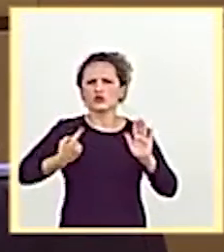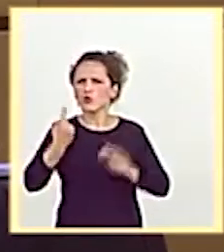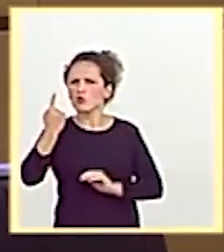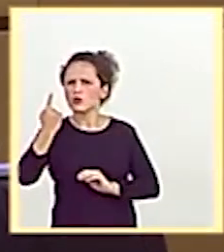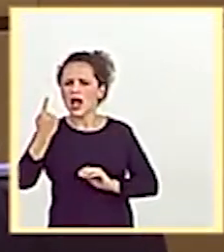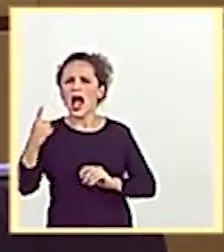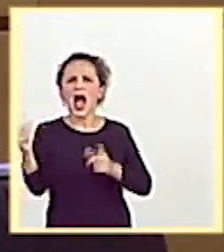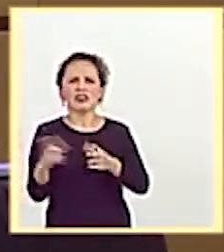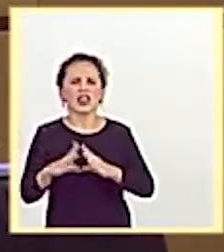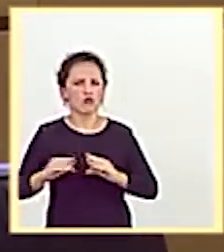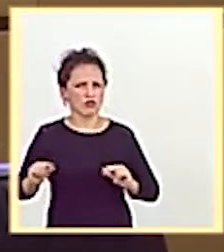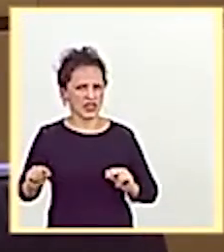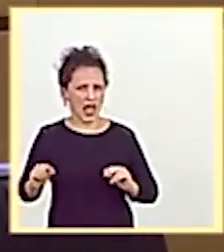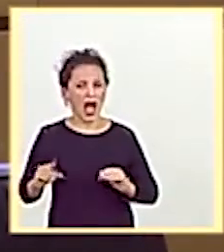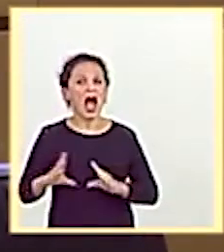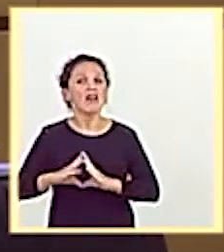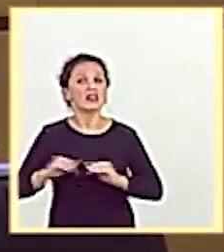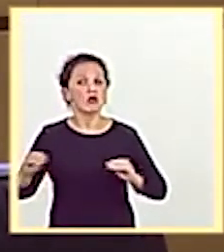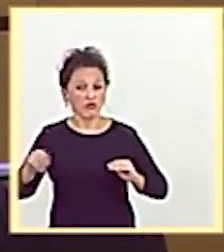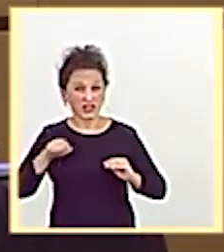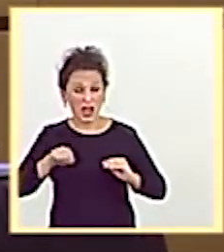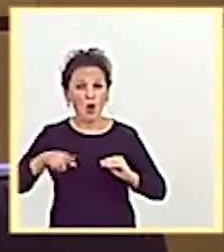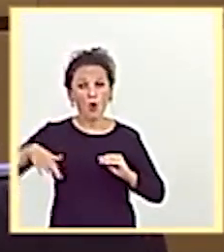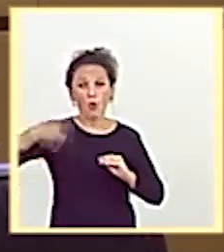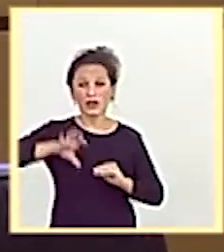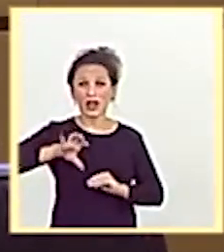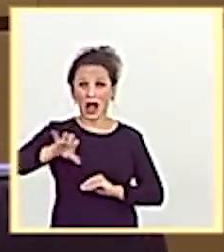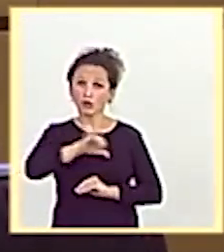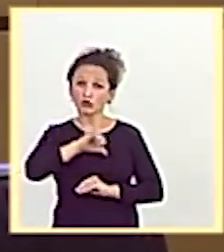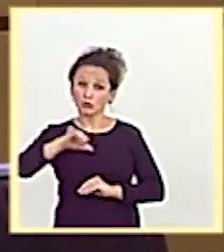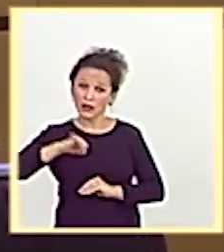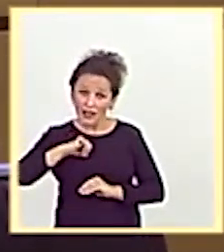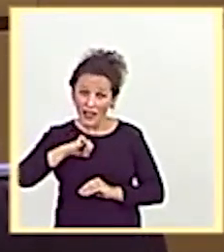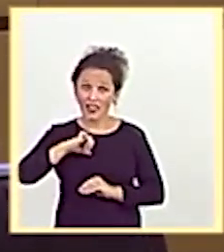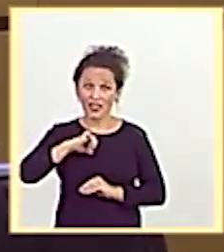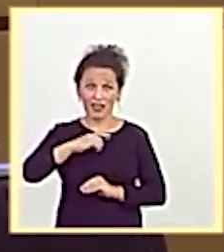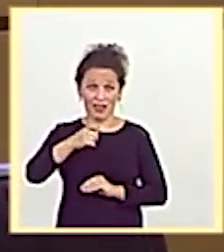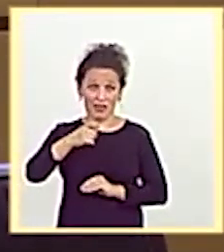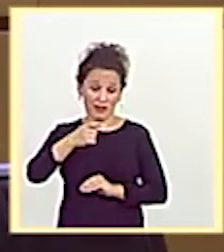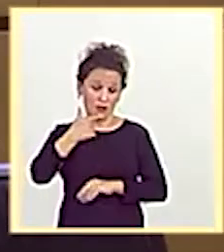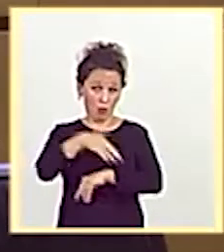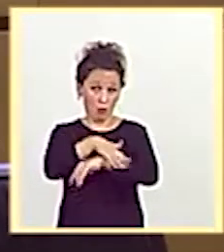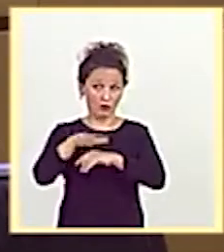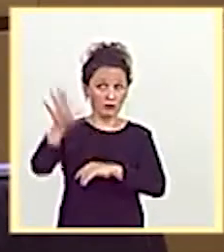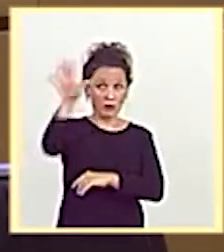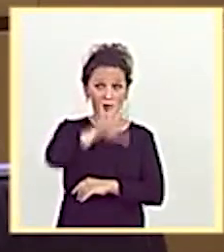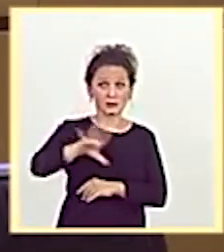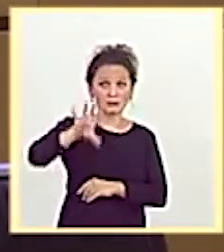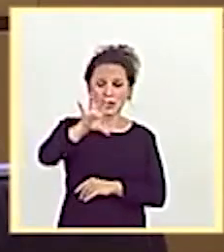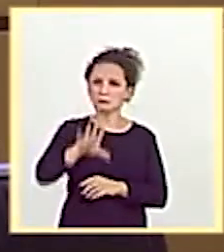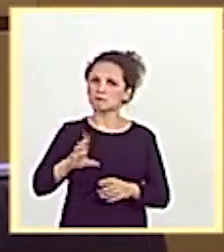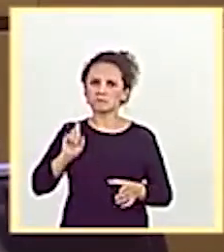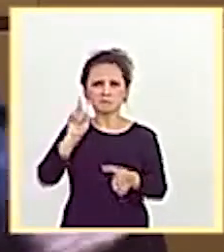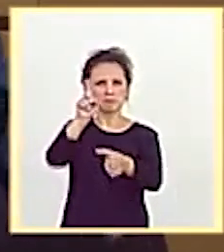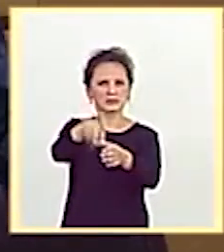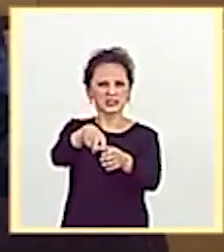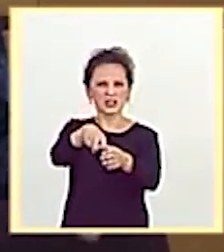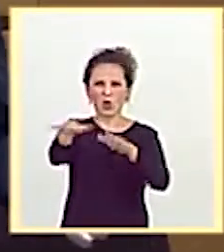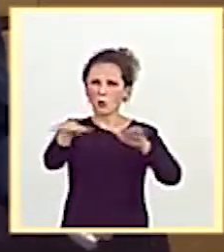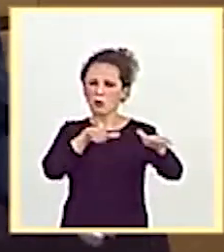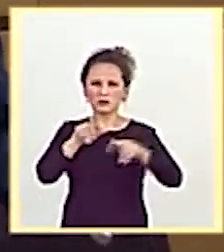Andalucía, la única autonomía del régimen general que no ha participado en esta convocatoria.